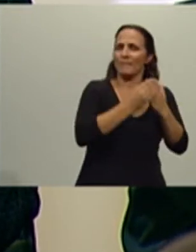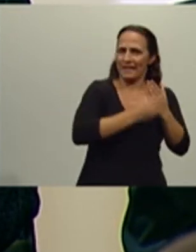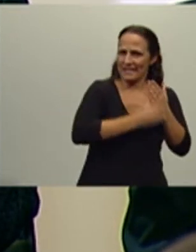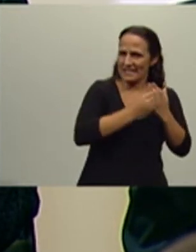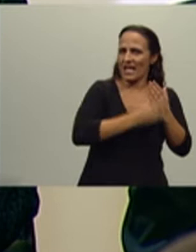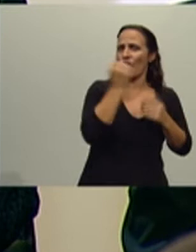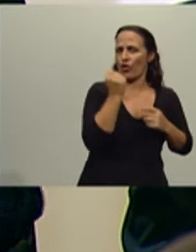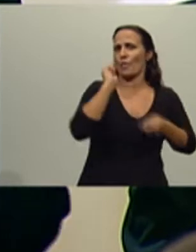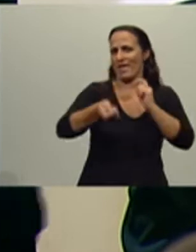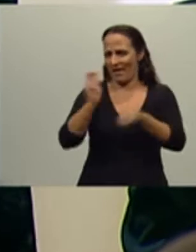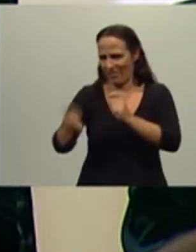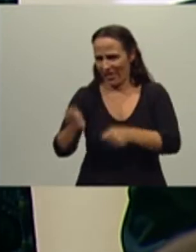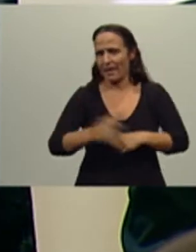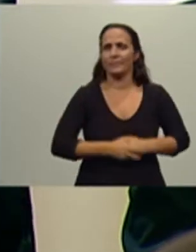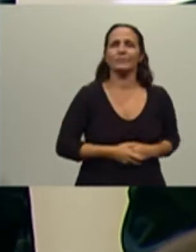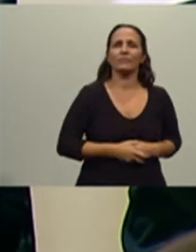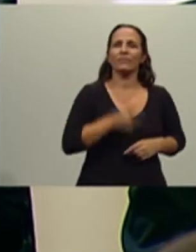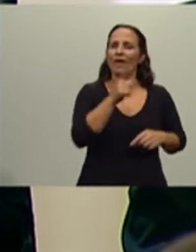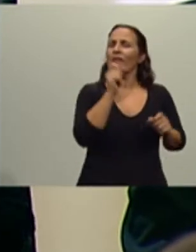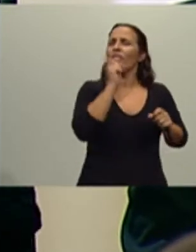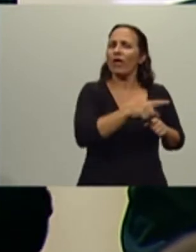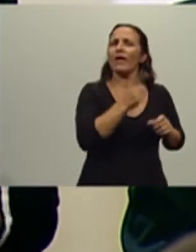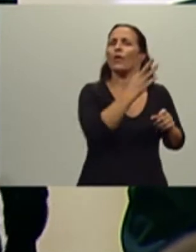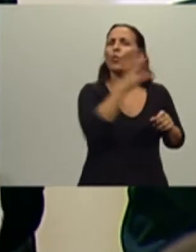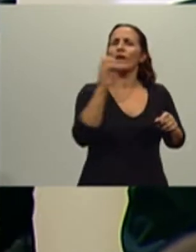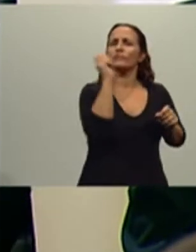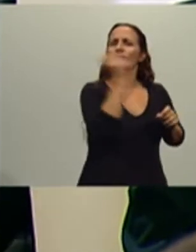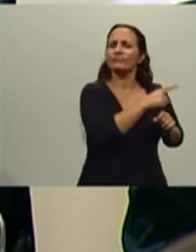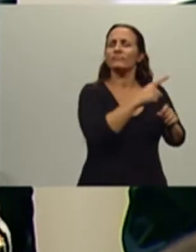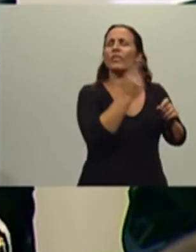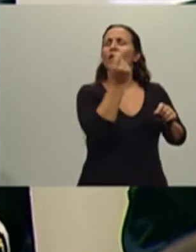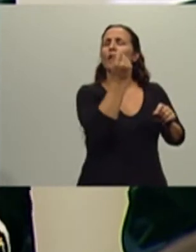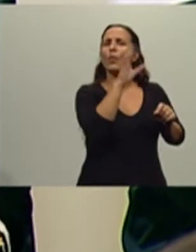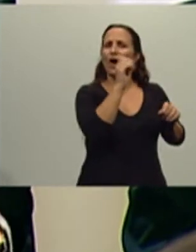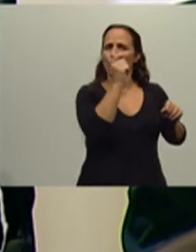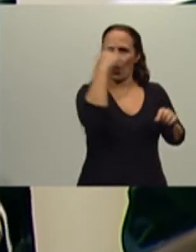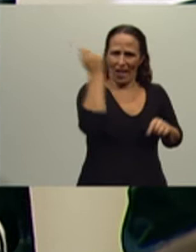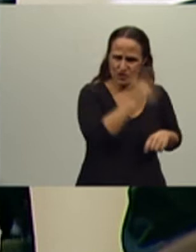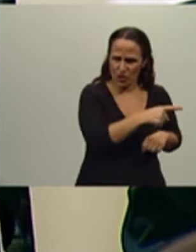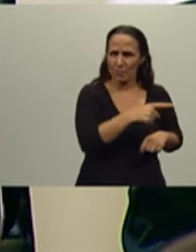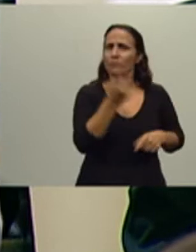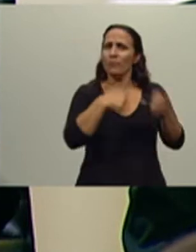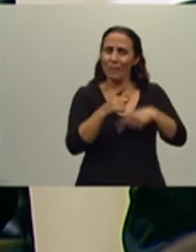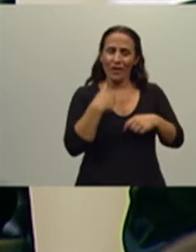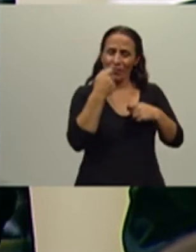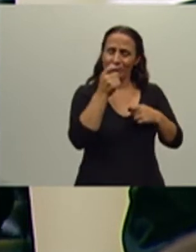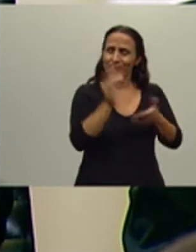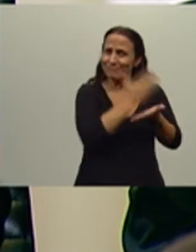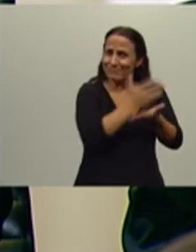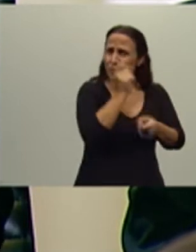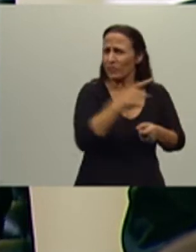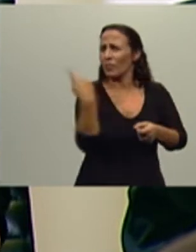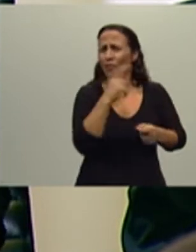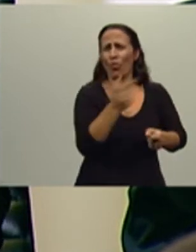de Economía, de la línea 400 de Banco Nación, pero la oferta al sector productivo, y esto lo saben los